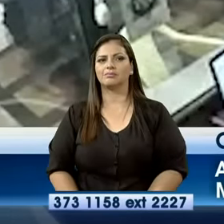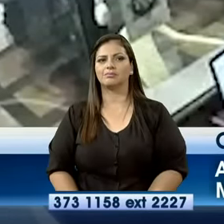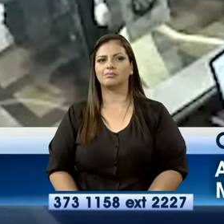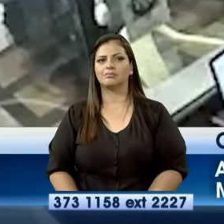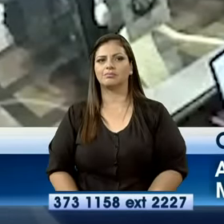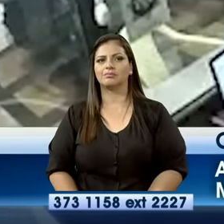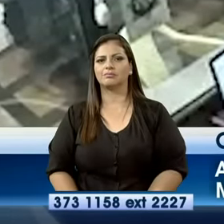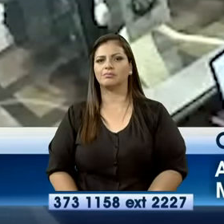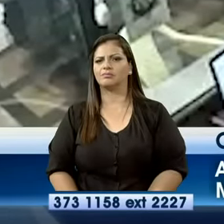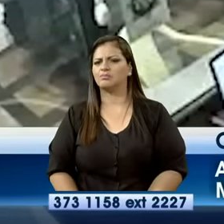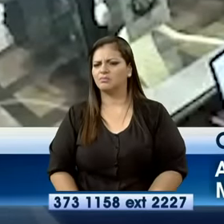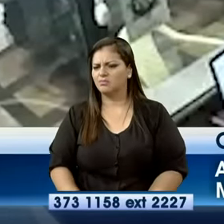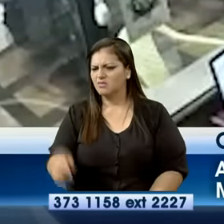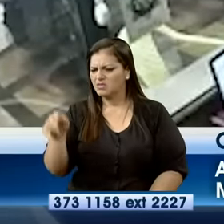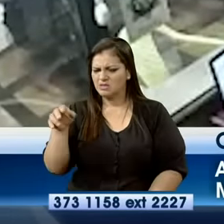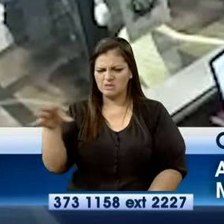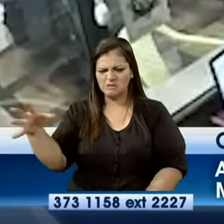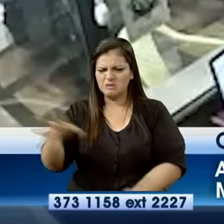y realizan todo.